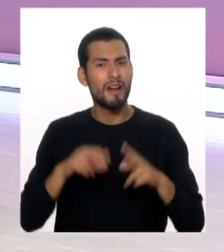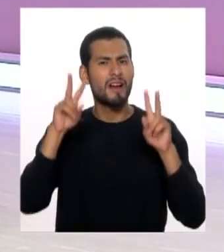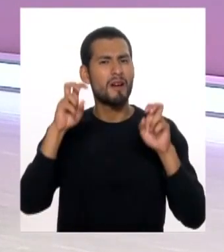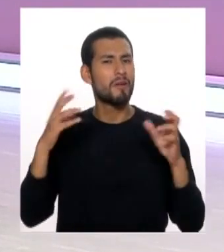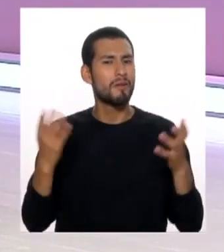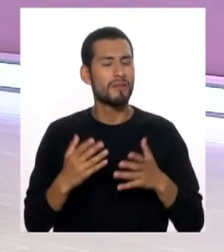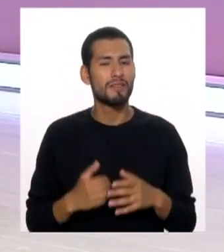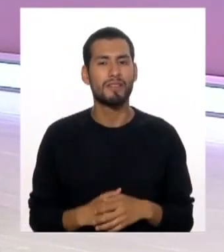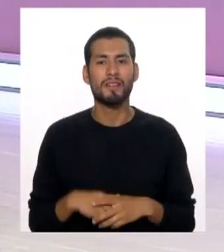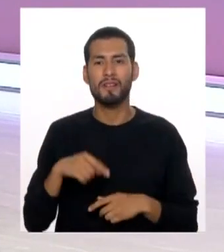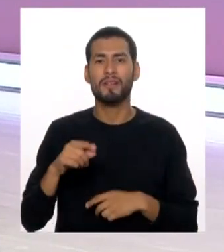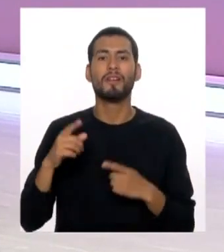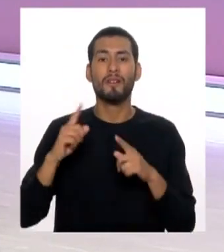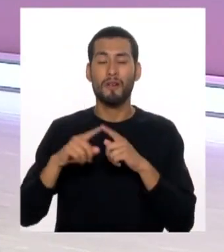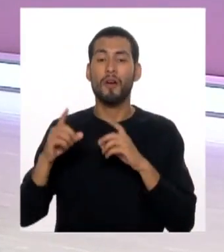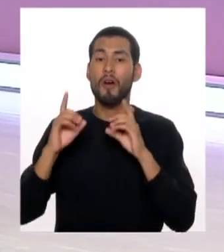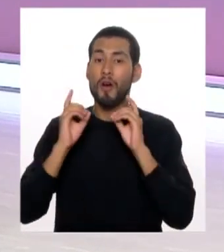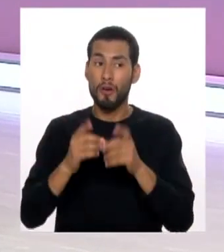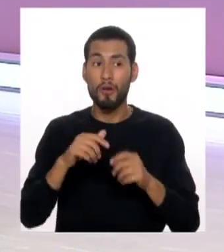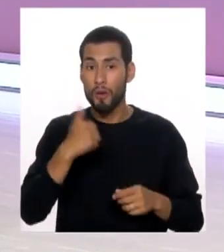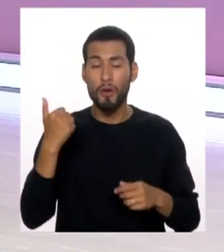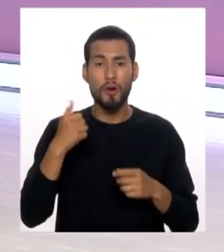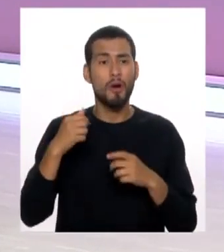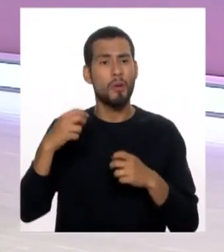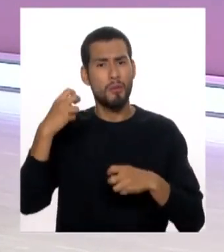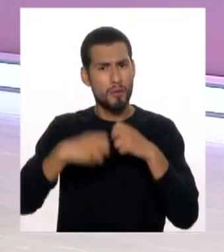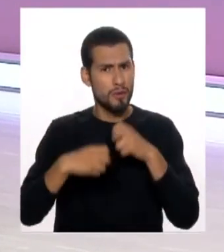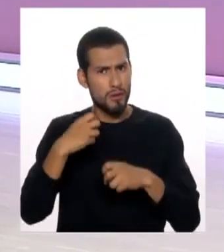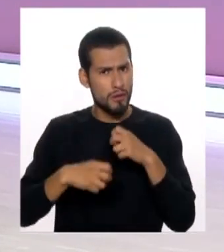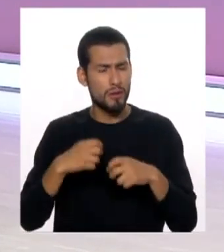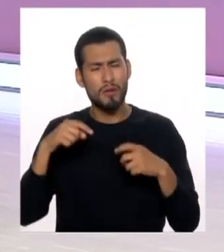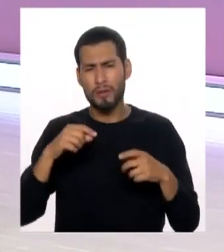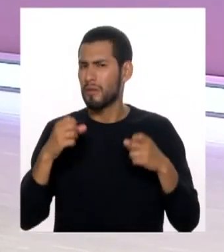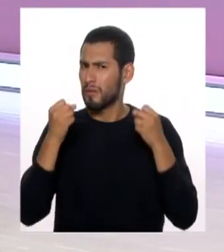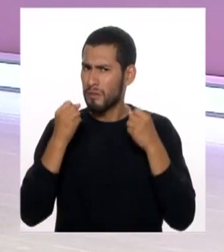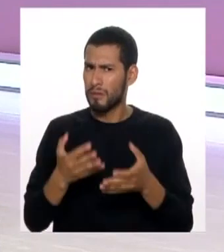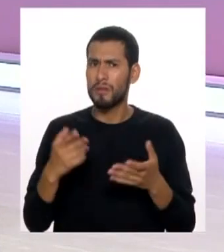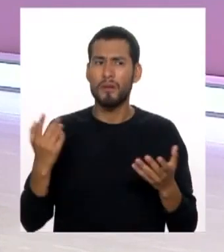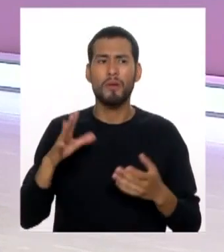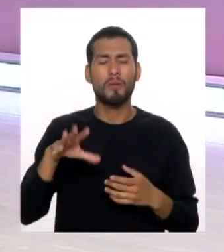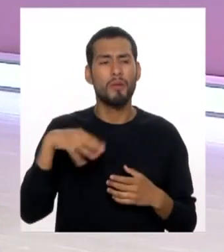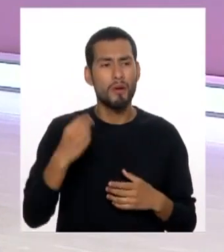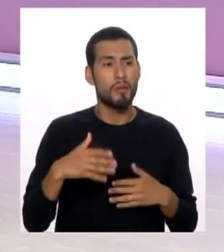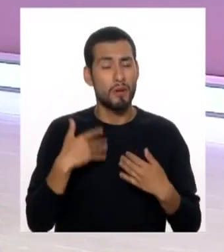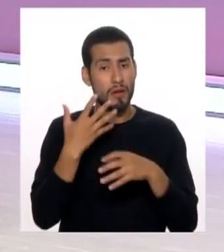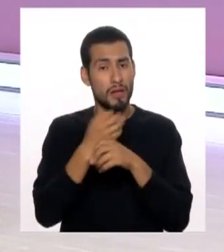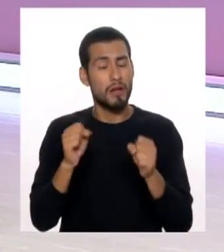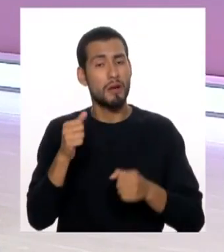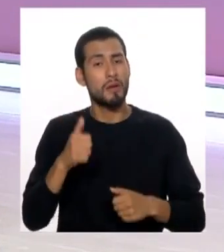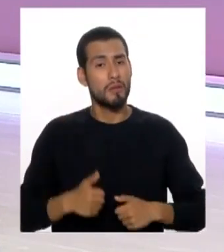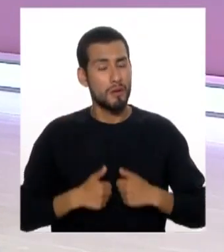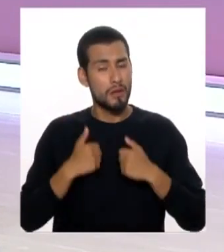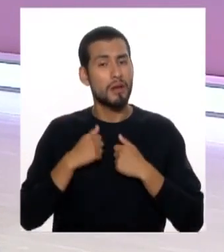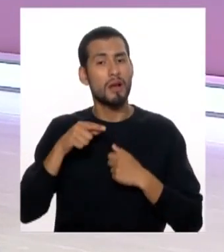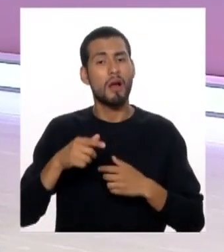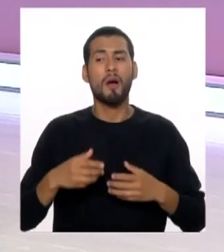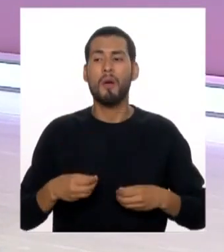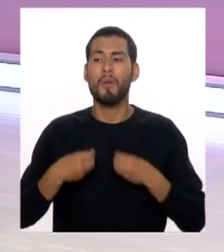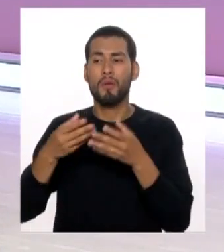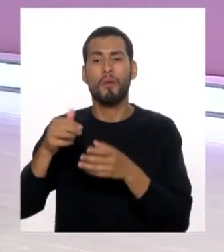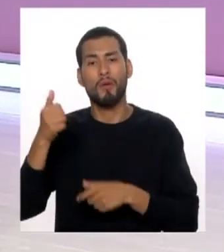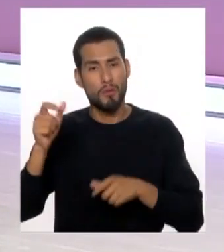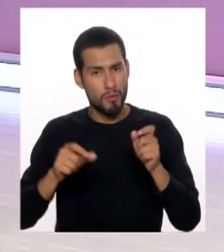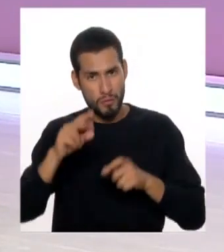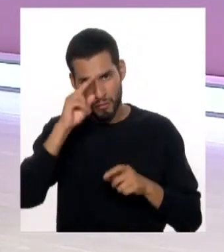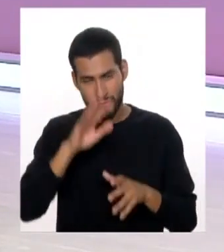Hablaremos acerca de las donaciones. Otro problema tremendamente significativo porque puede salvar vidas y puede dar calidad de vida a muchos